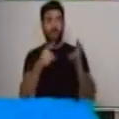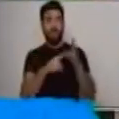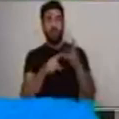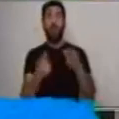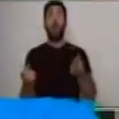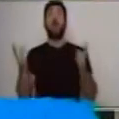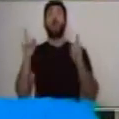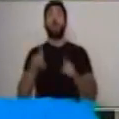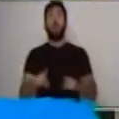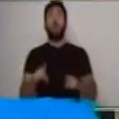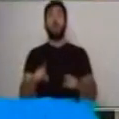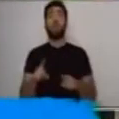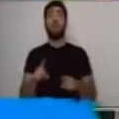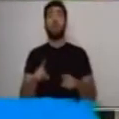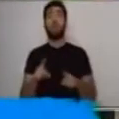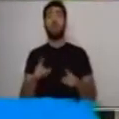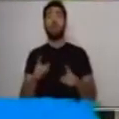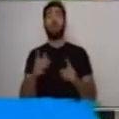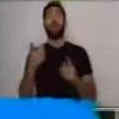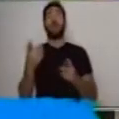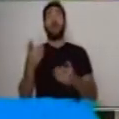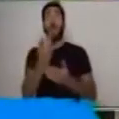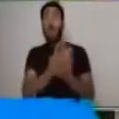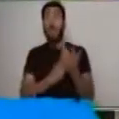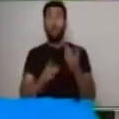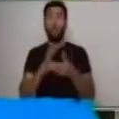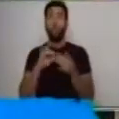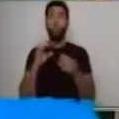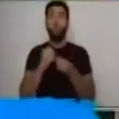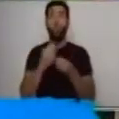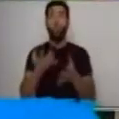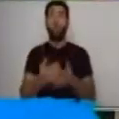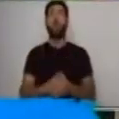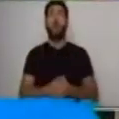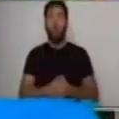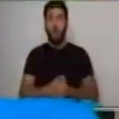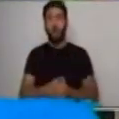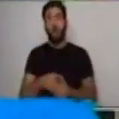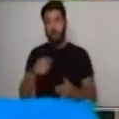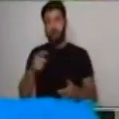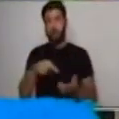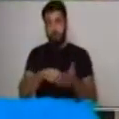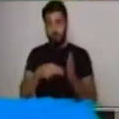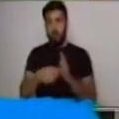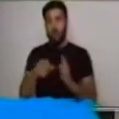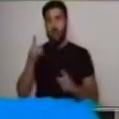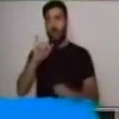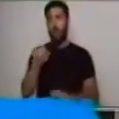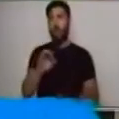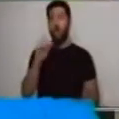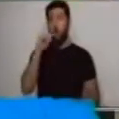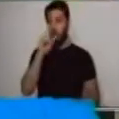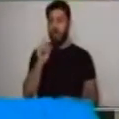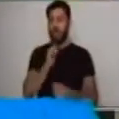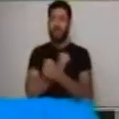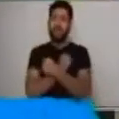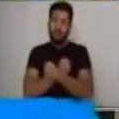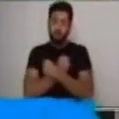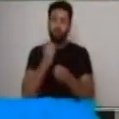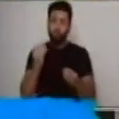estamos contando es el cariño que José le tiene a su perro caramelo y que por esa razón